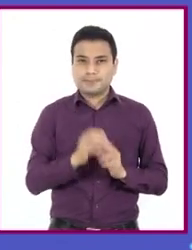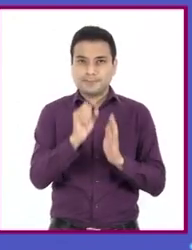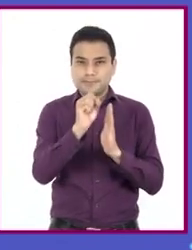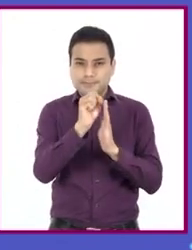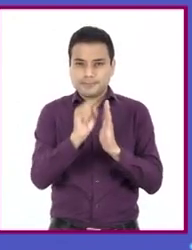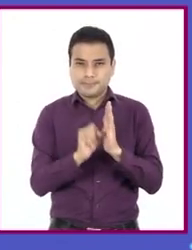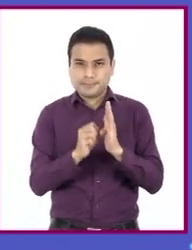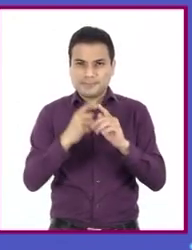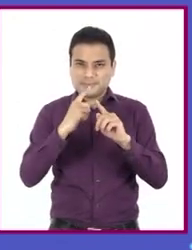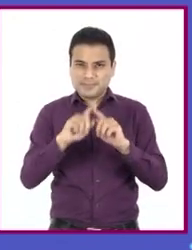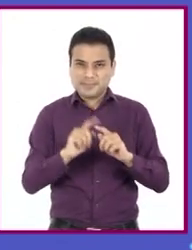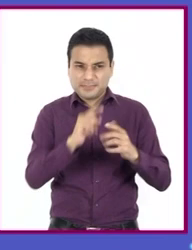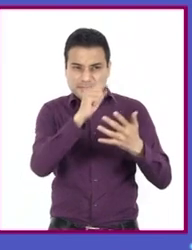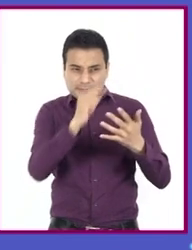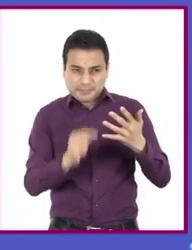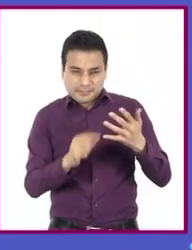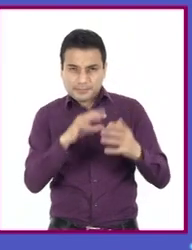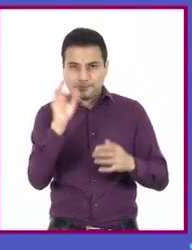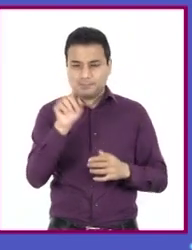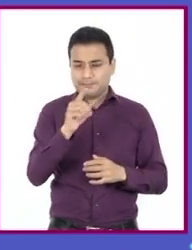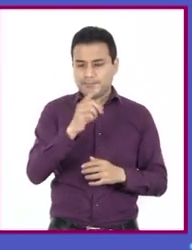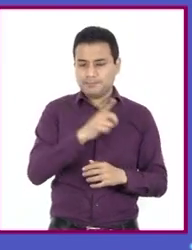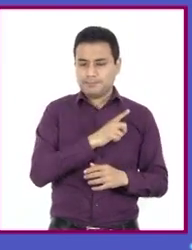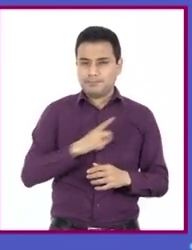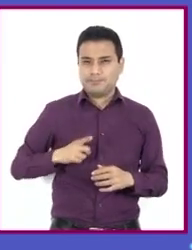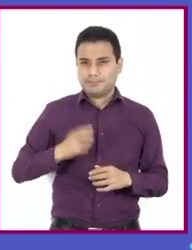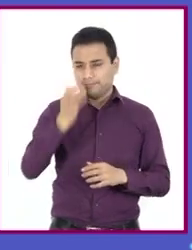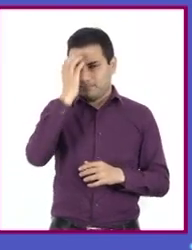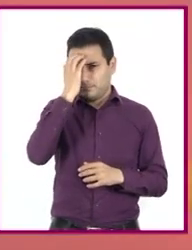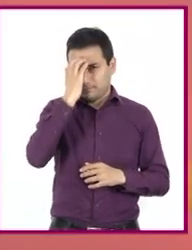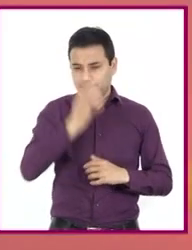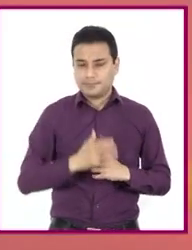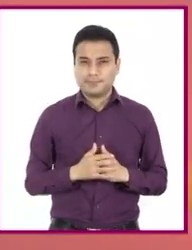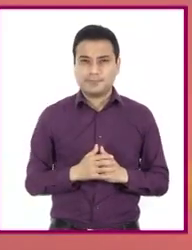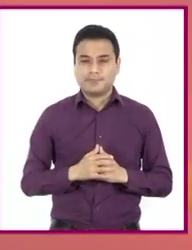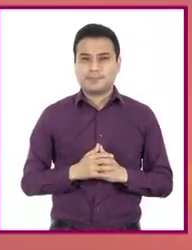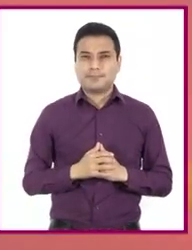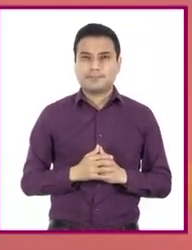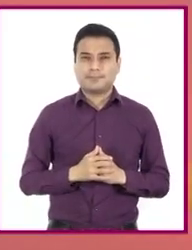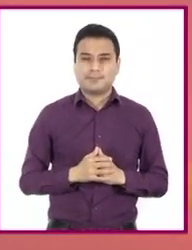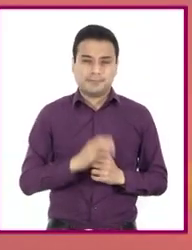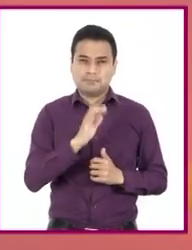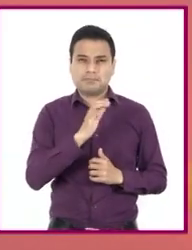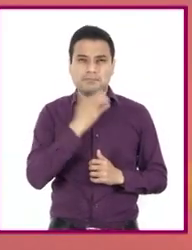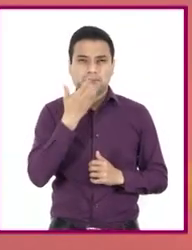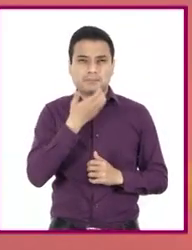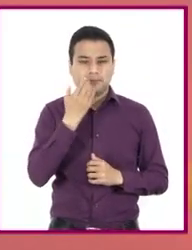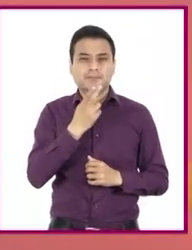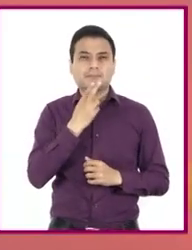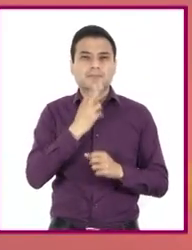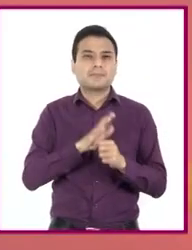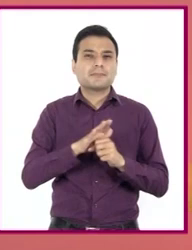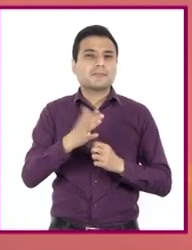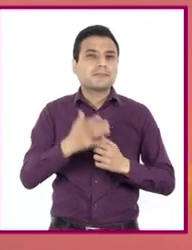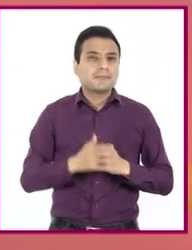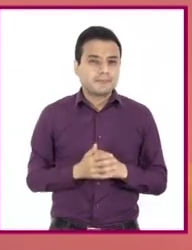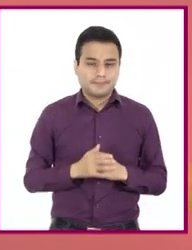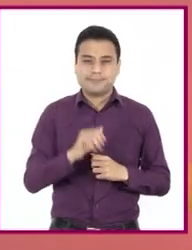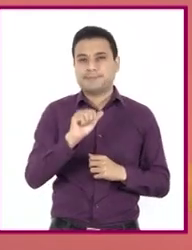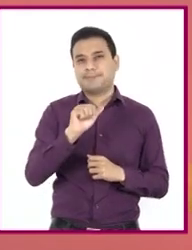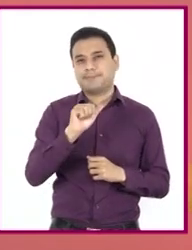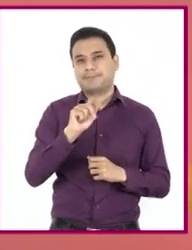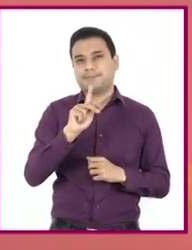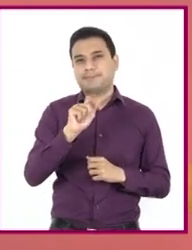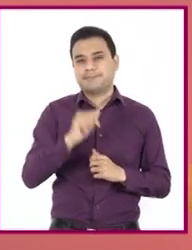de referencia. Sobre todo si se nos pide usar uno en específico. Entre los más habituales están el denominado APA,